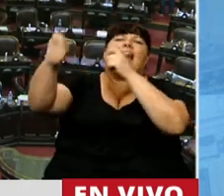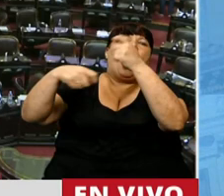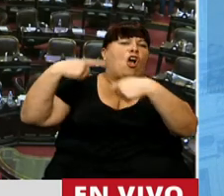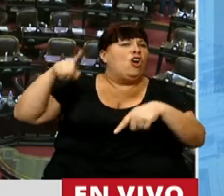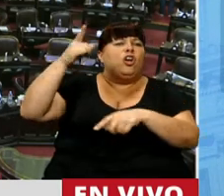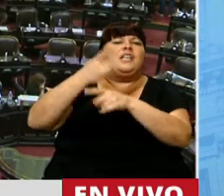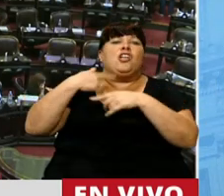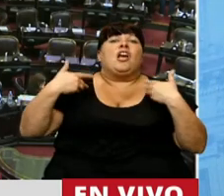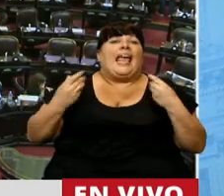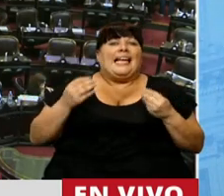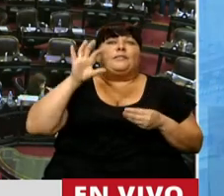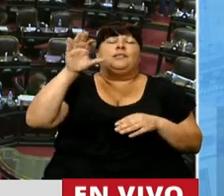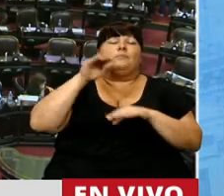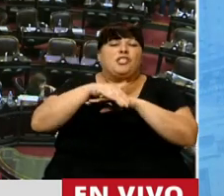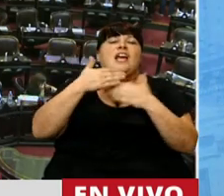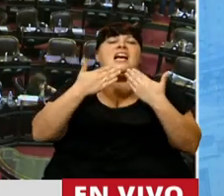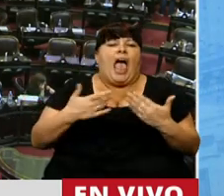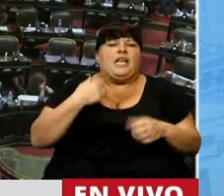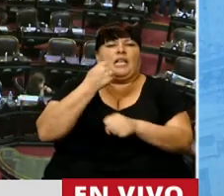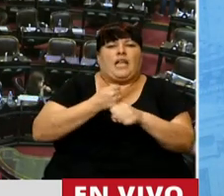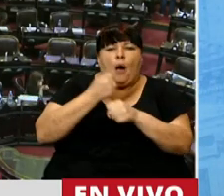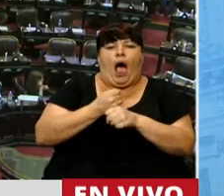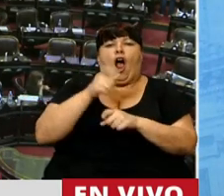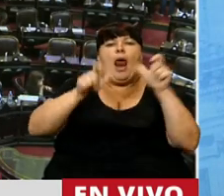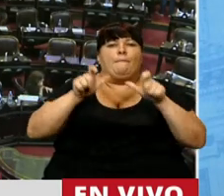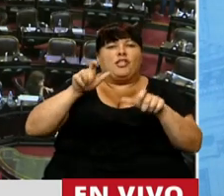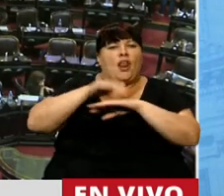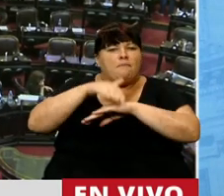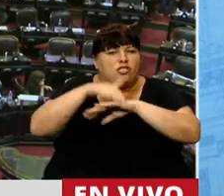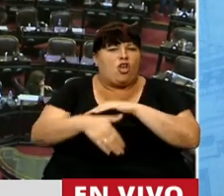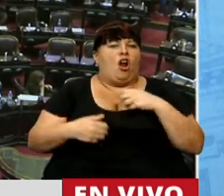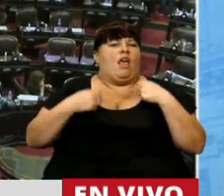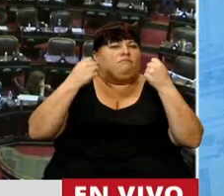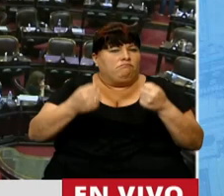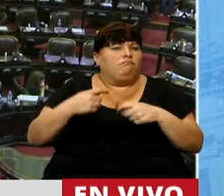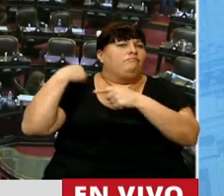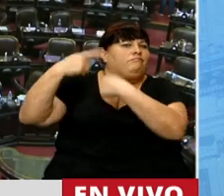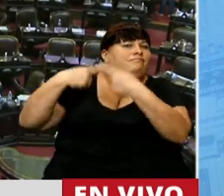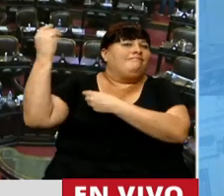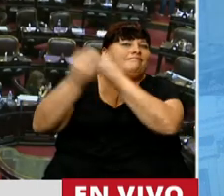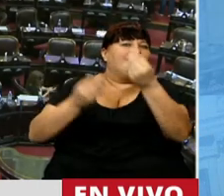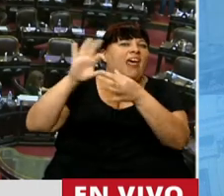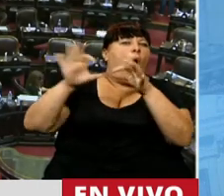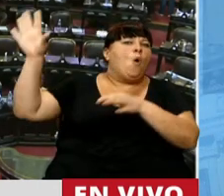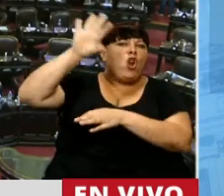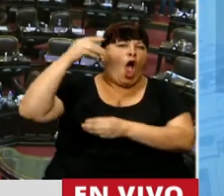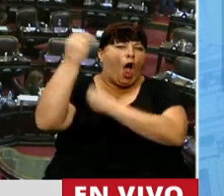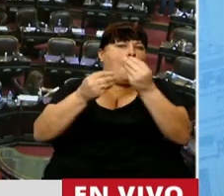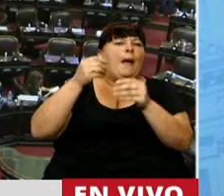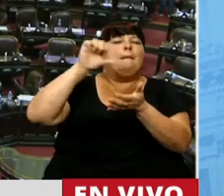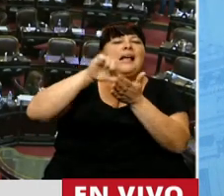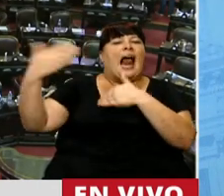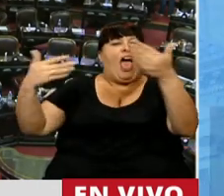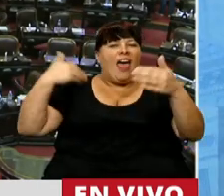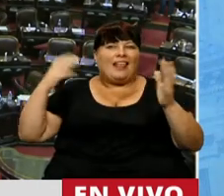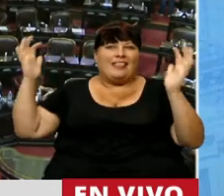Todo lo que somos lo hemos ganado con el trabajo de nuestros habitantes, descendientes de los inmigrantes europeos y de países limítrofes